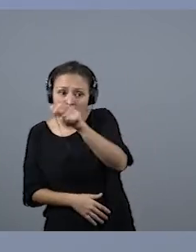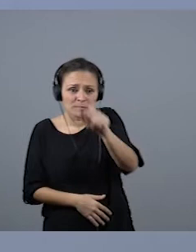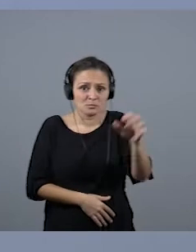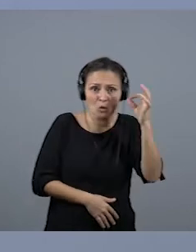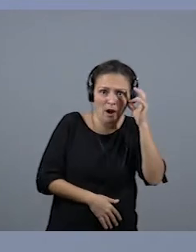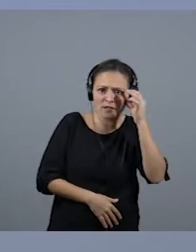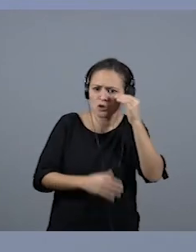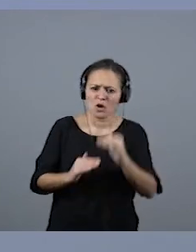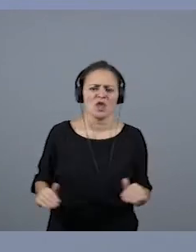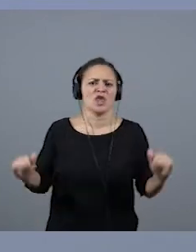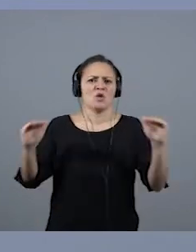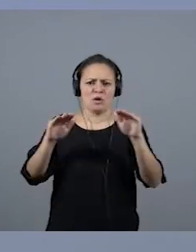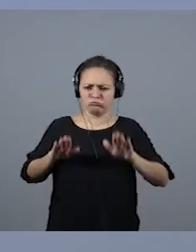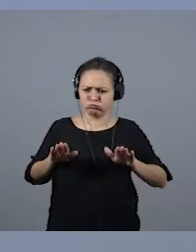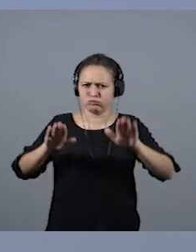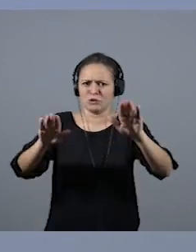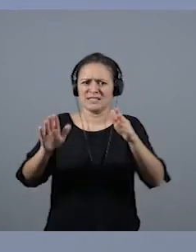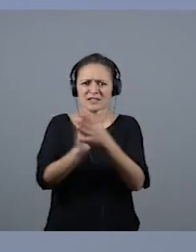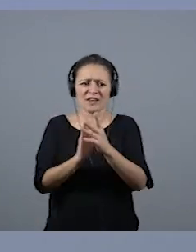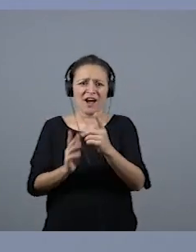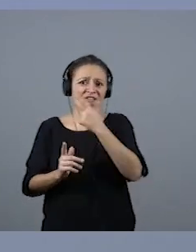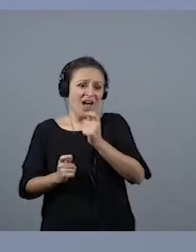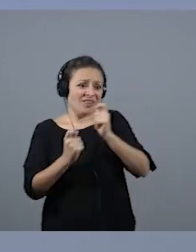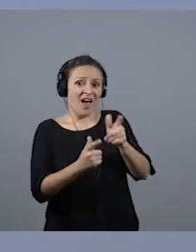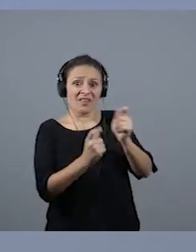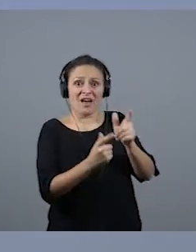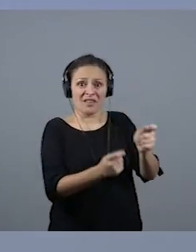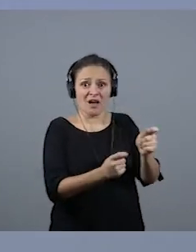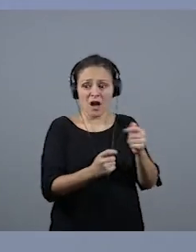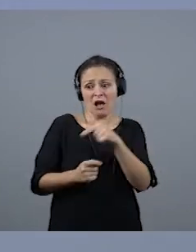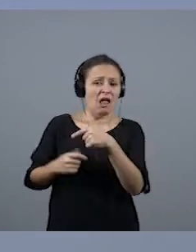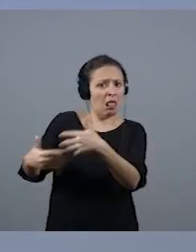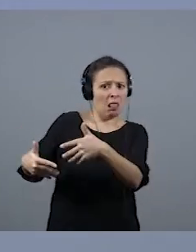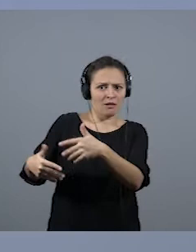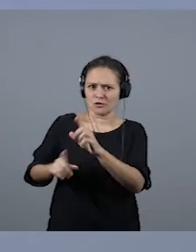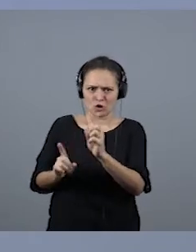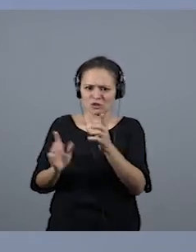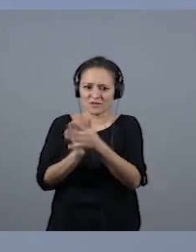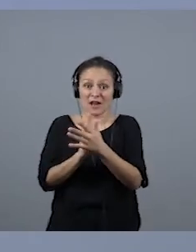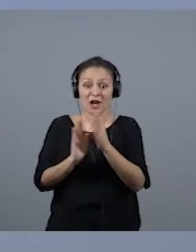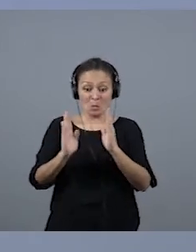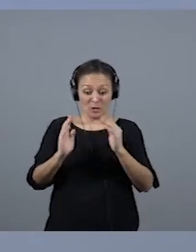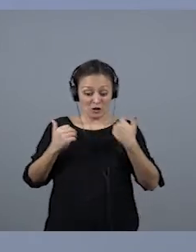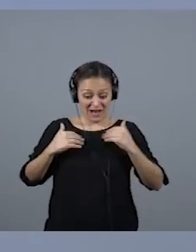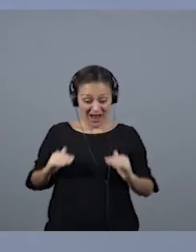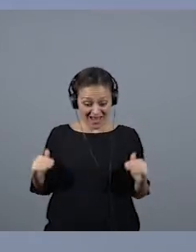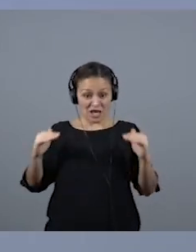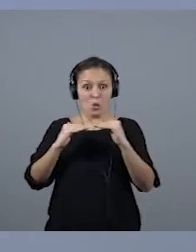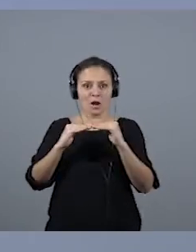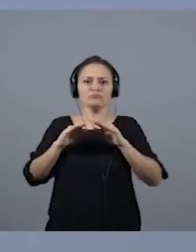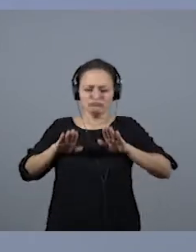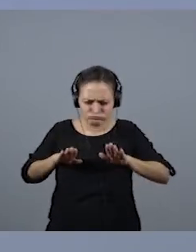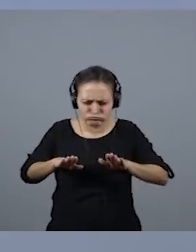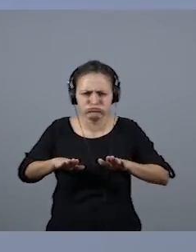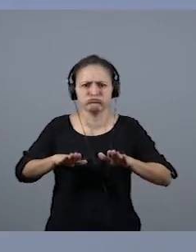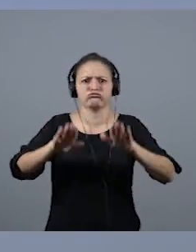No se trata de favorecer más o menos, se trata de que cuando partamos desde el mismo punto empecemos a ser iguales, sigamos